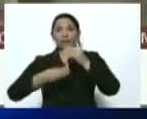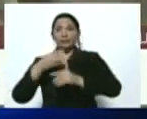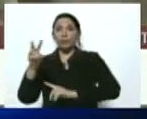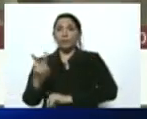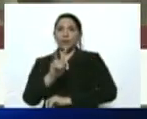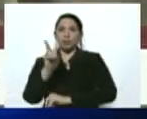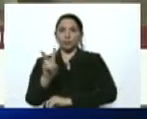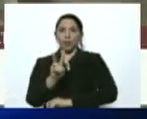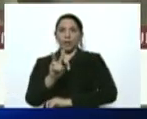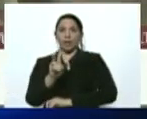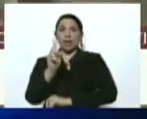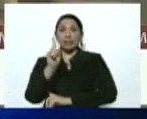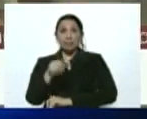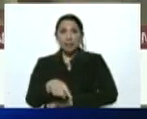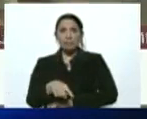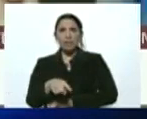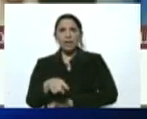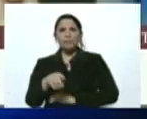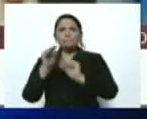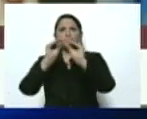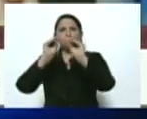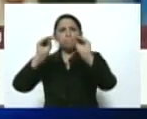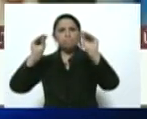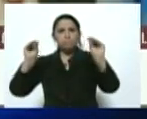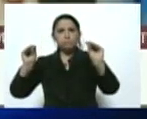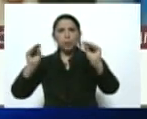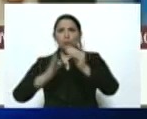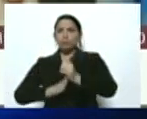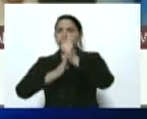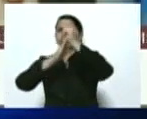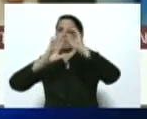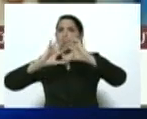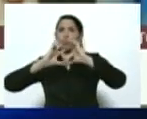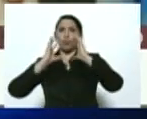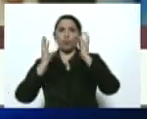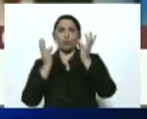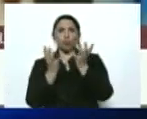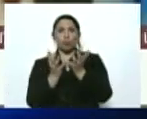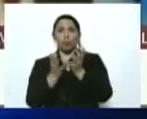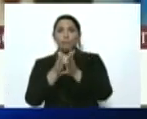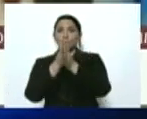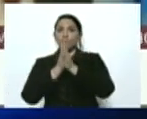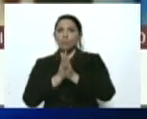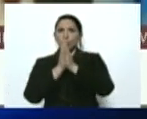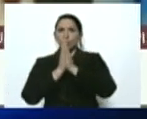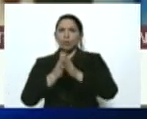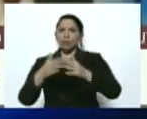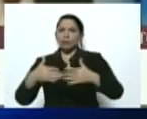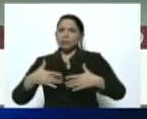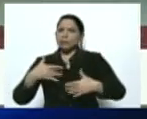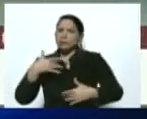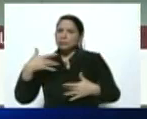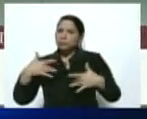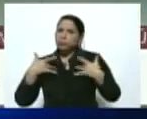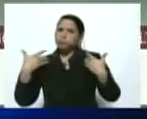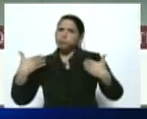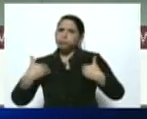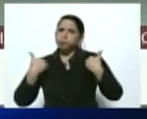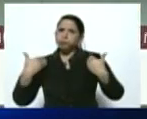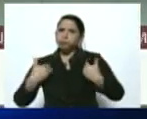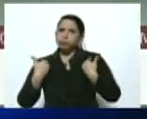Venezuela sino también alertando a los líderes del mundo del sufrimiento provocado